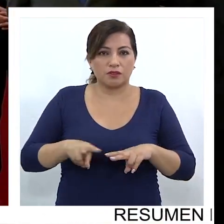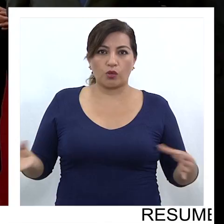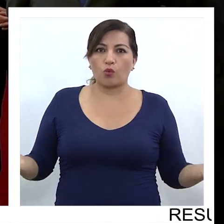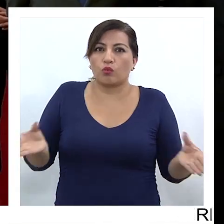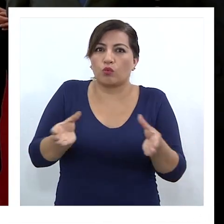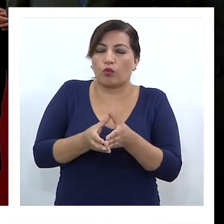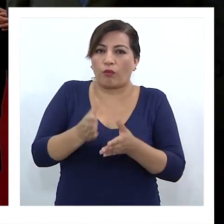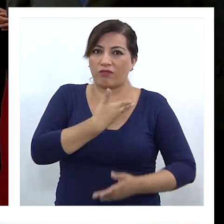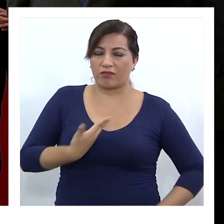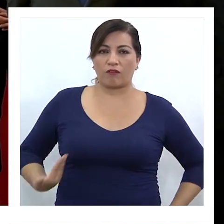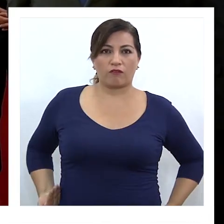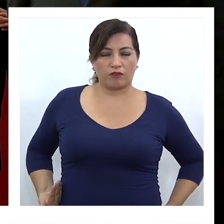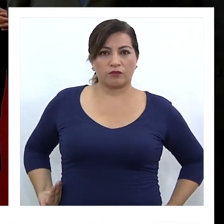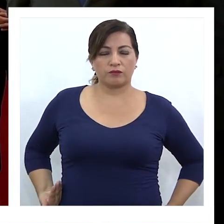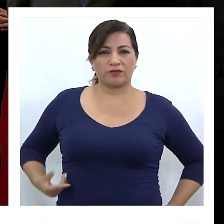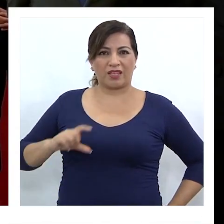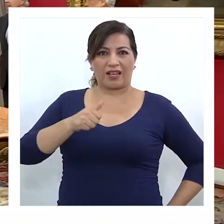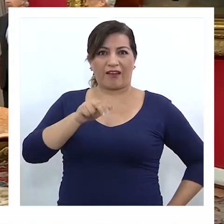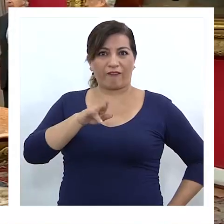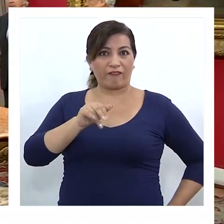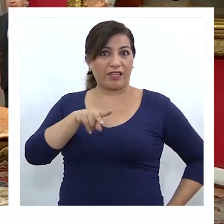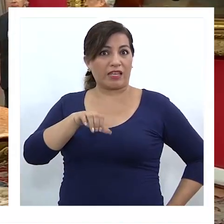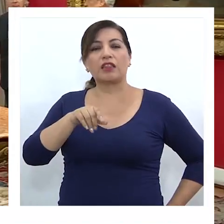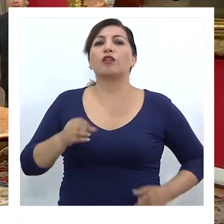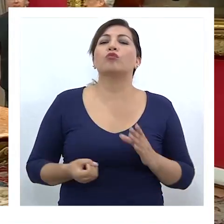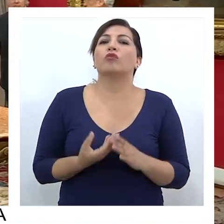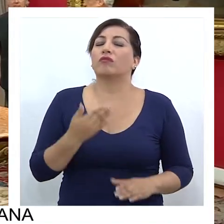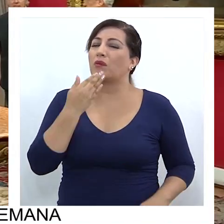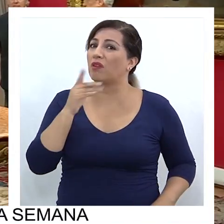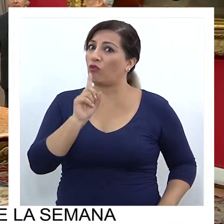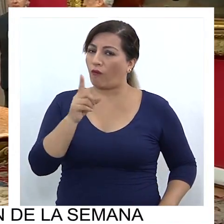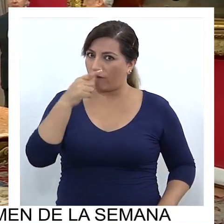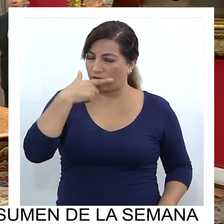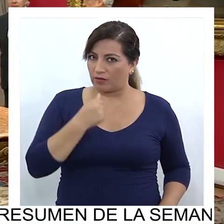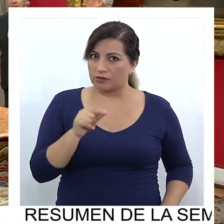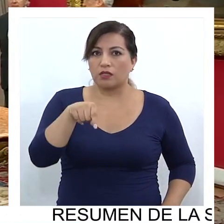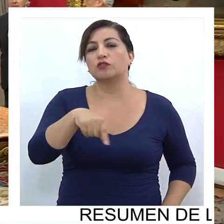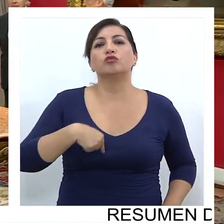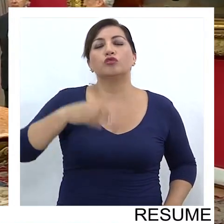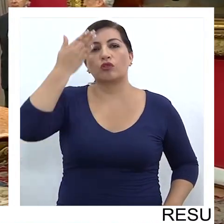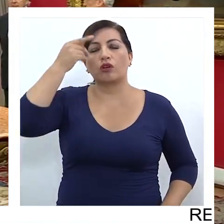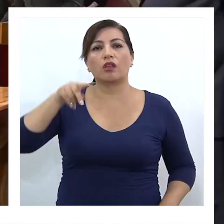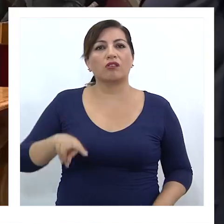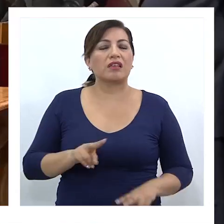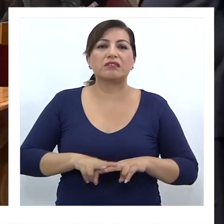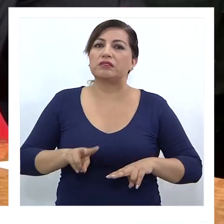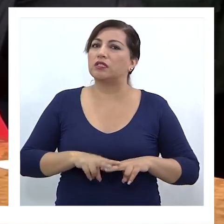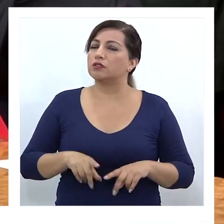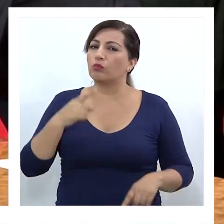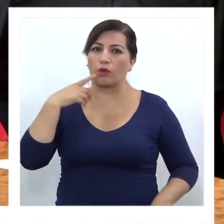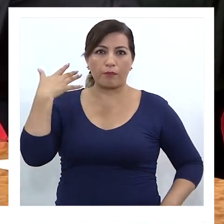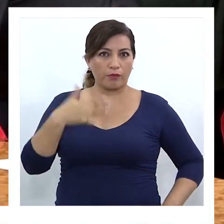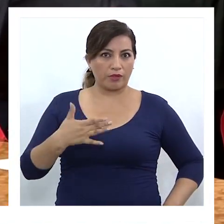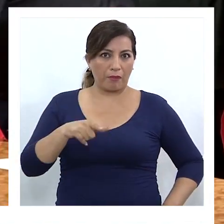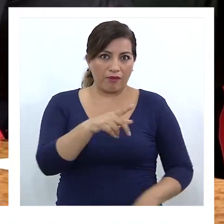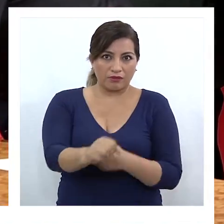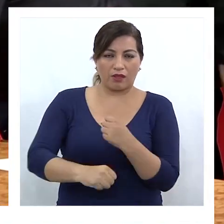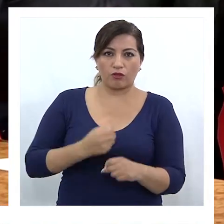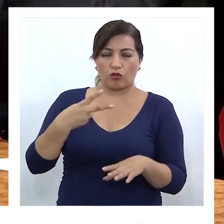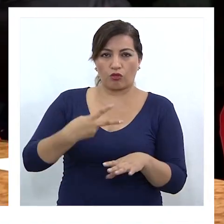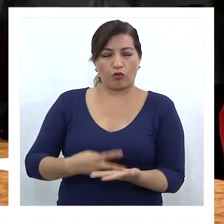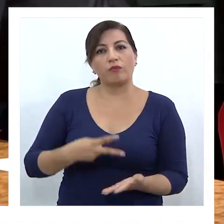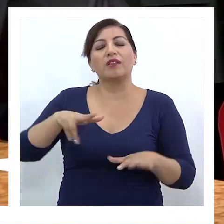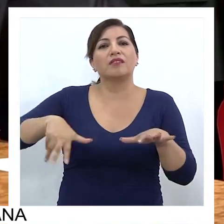equipo de gobierno con un gabinete nuevo también no ha sido cosa fácil. Así todo, creo que se han sentado las bases importantes para este año